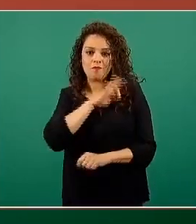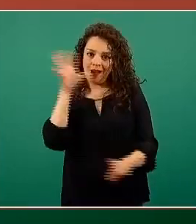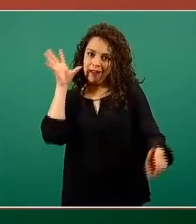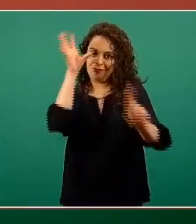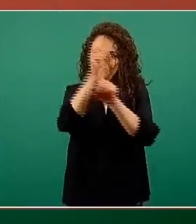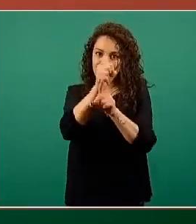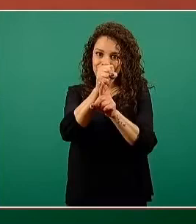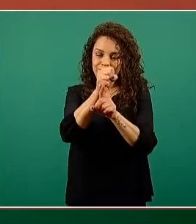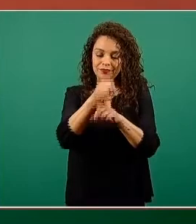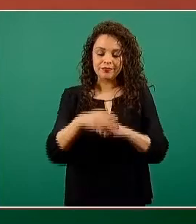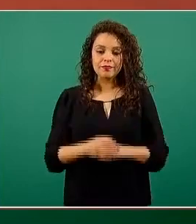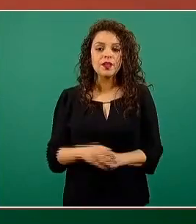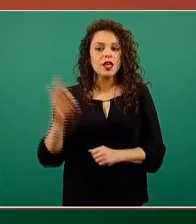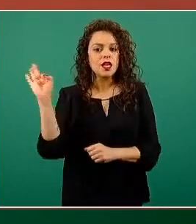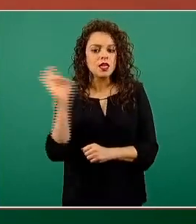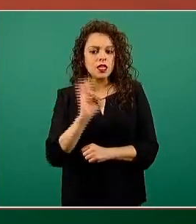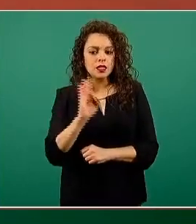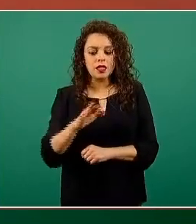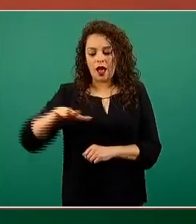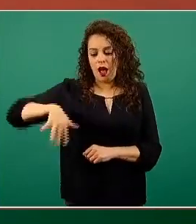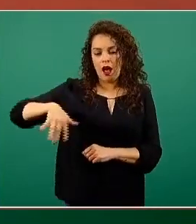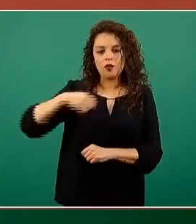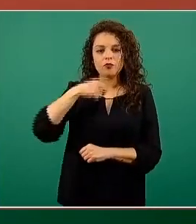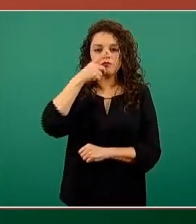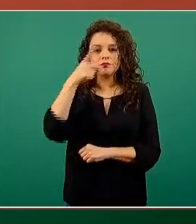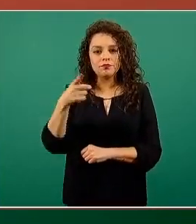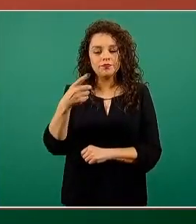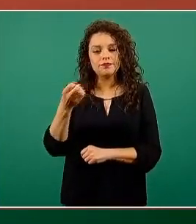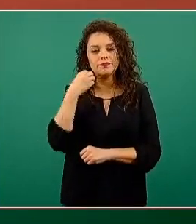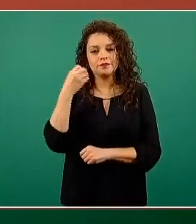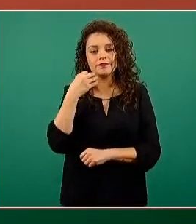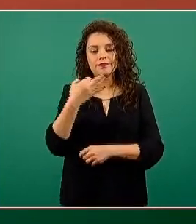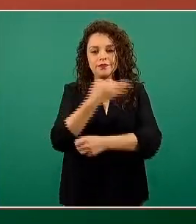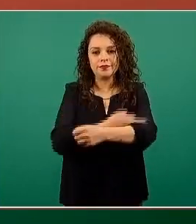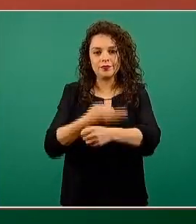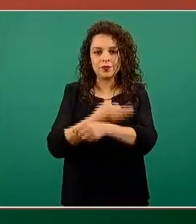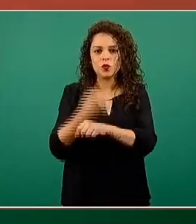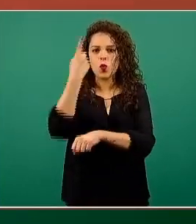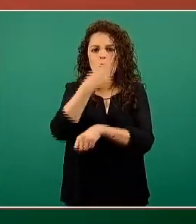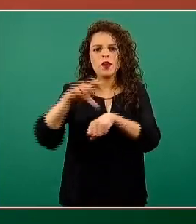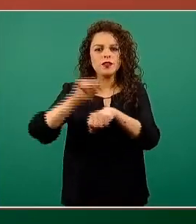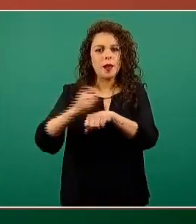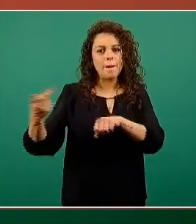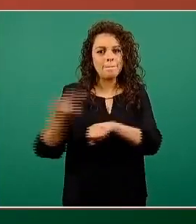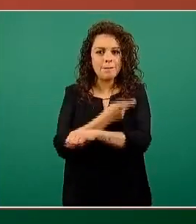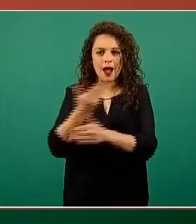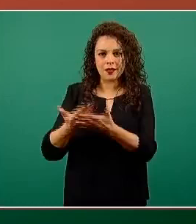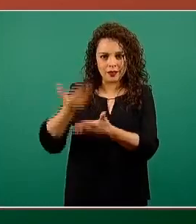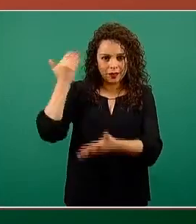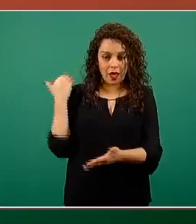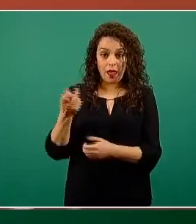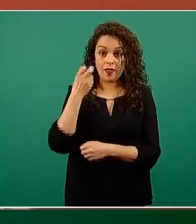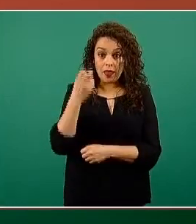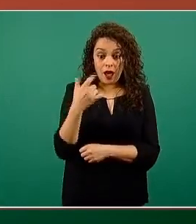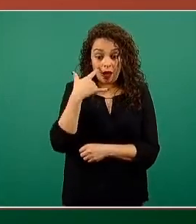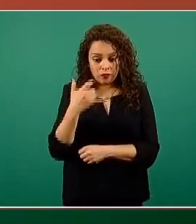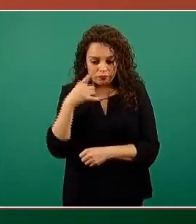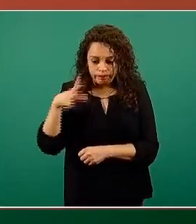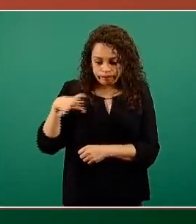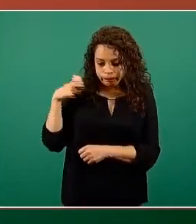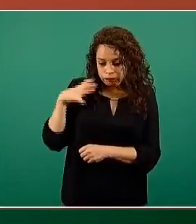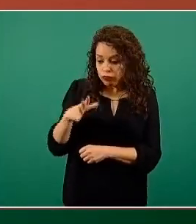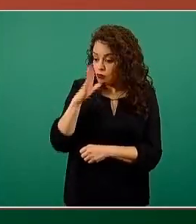Si en un momento dado, como yo comentaba en las conferencias pertinentes de la semana pasada, estos esfuerzos no fueran